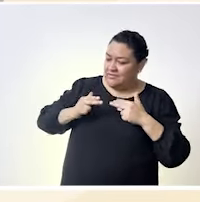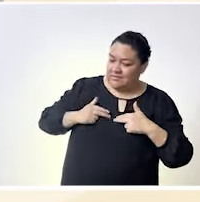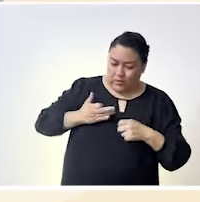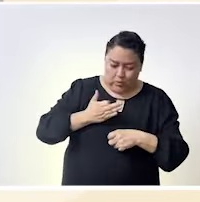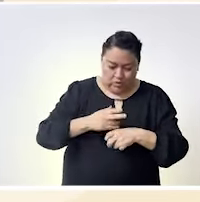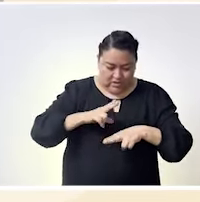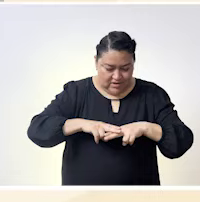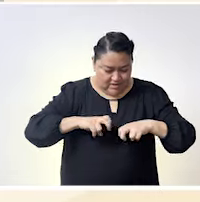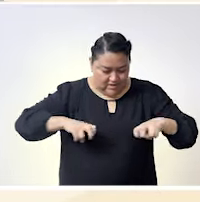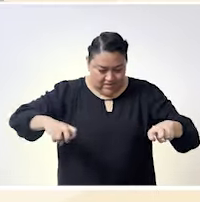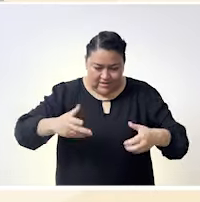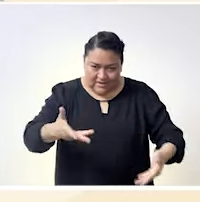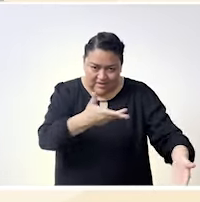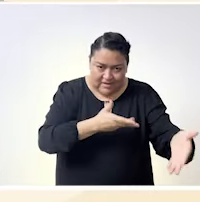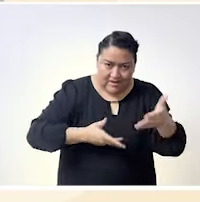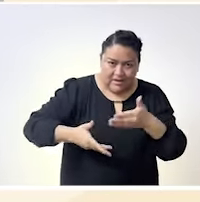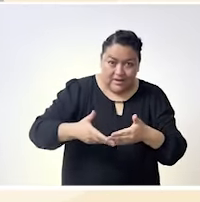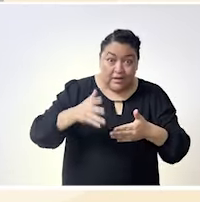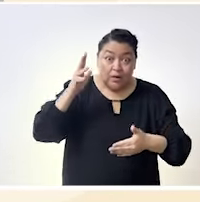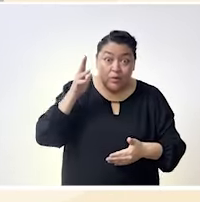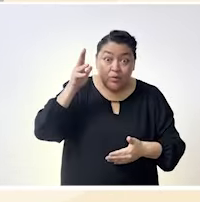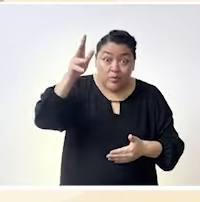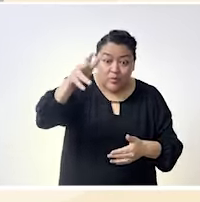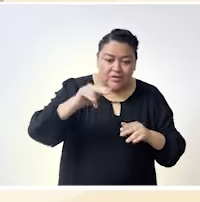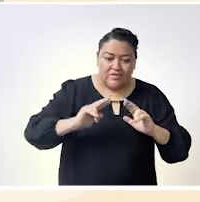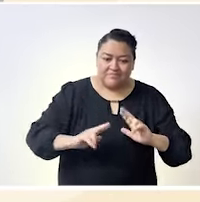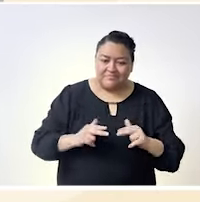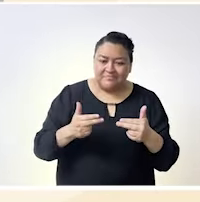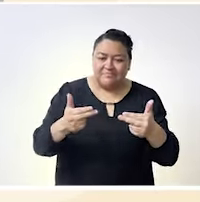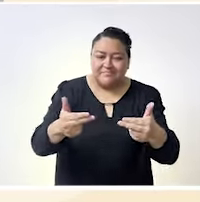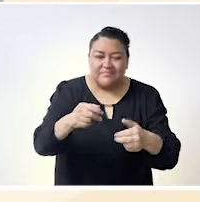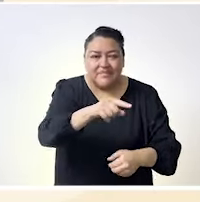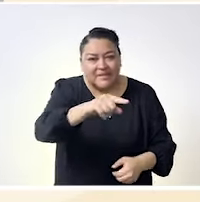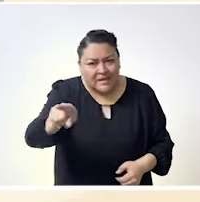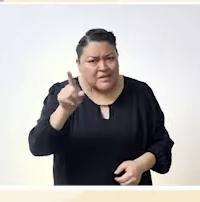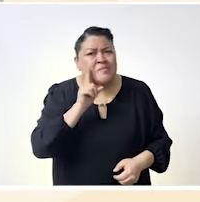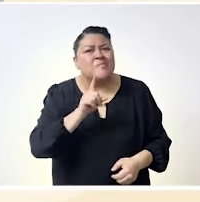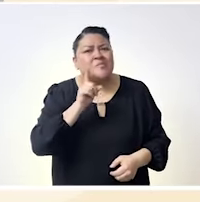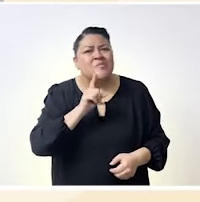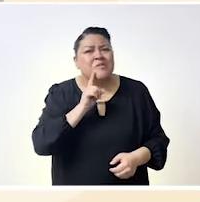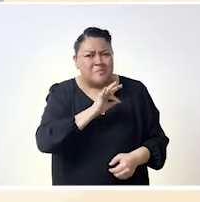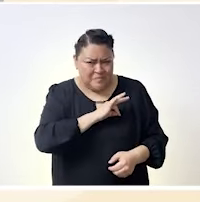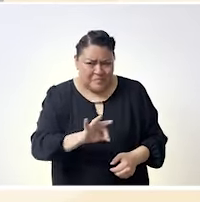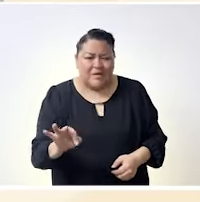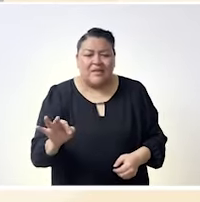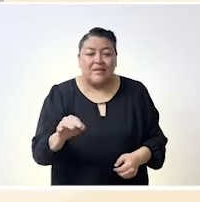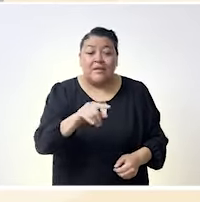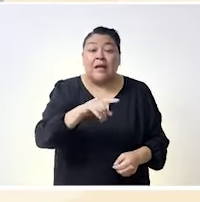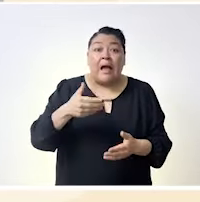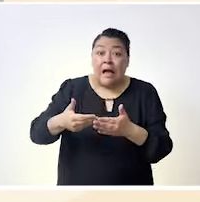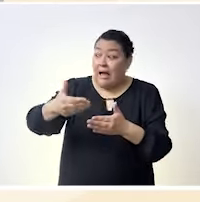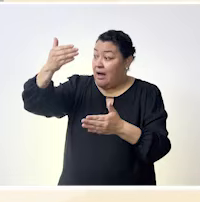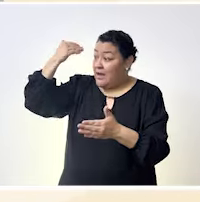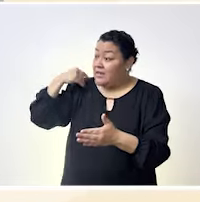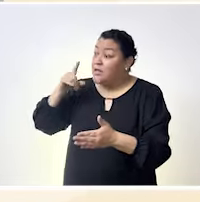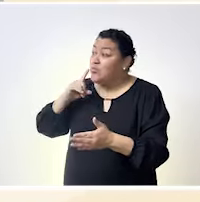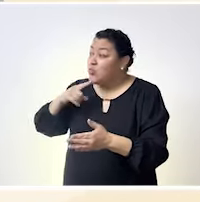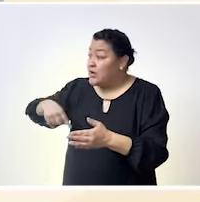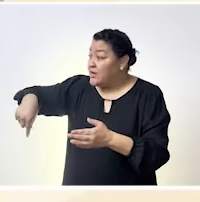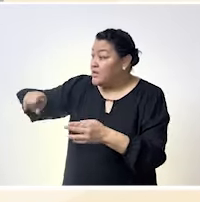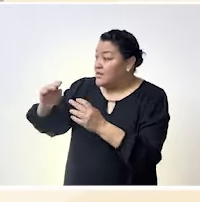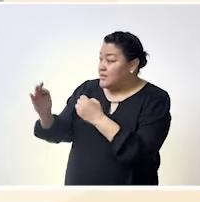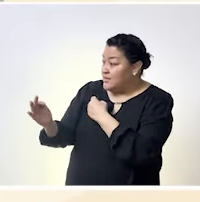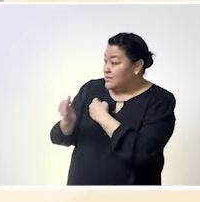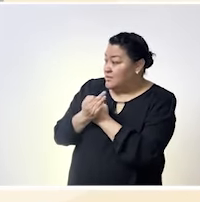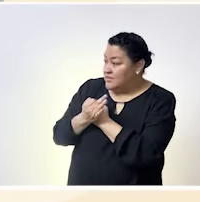aquí compartiendo en este panel para que otras mujeres nos puedan estar escuchando y agradecemos a esas mujeres que